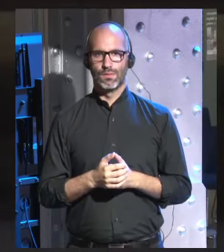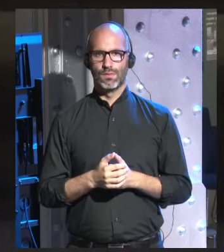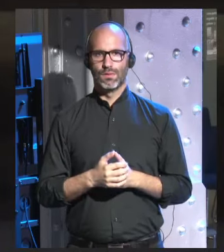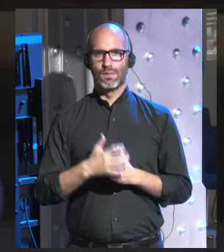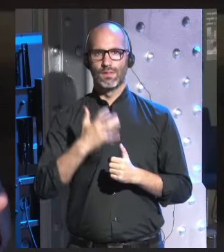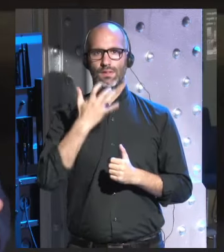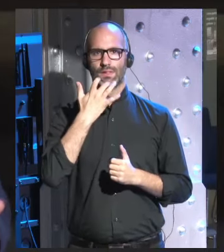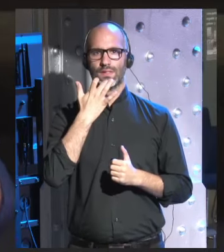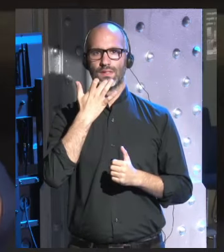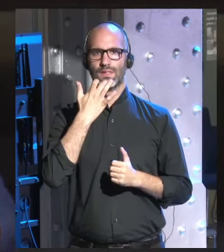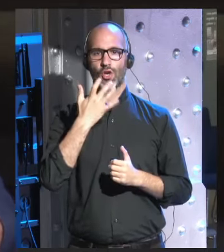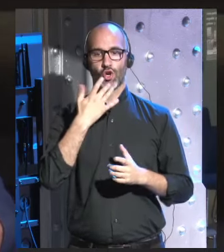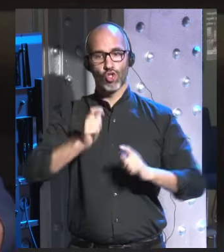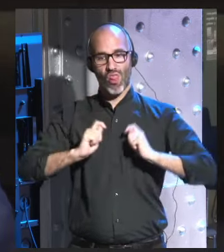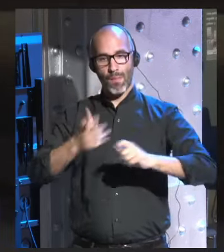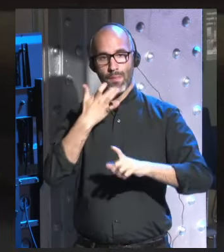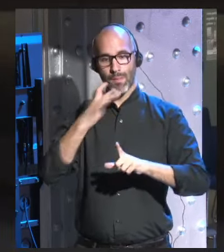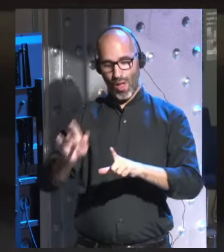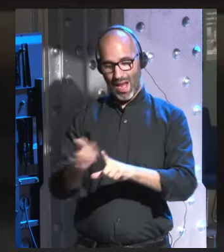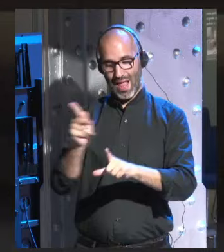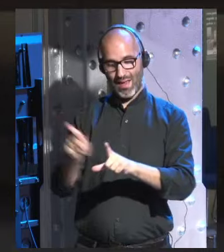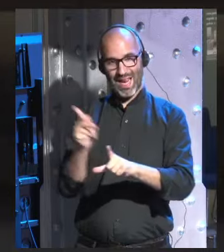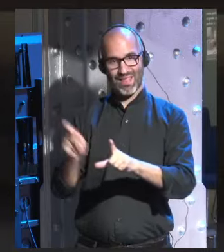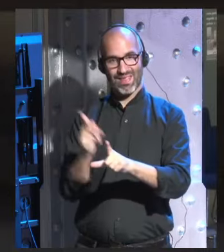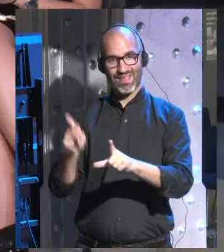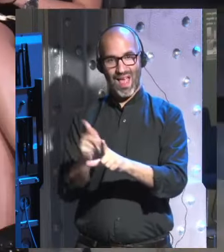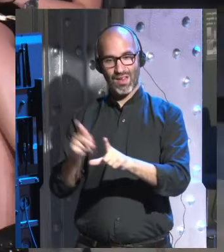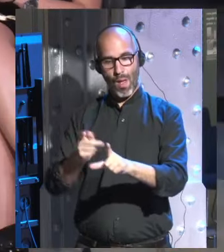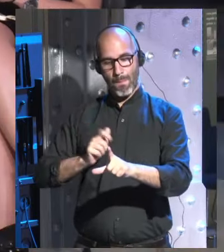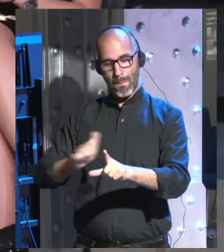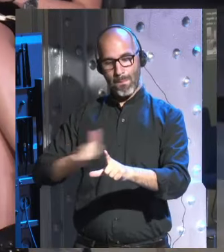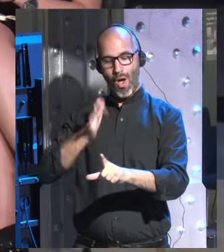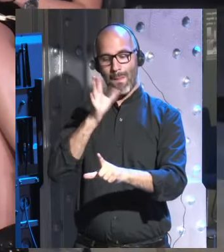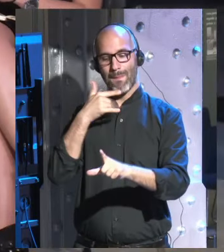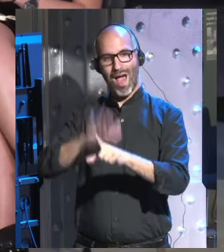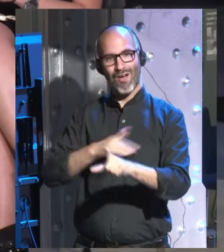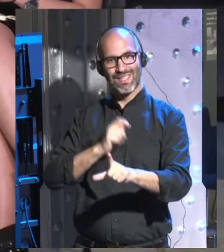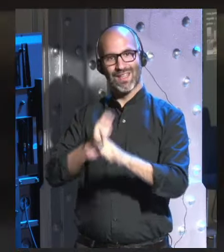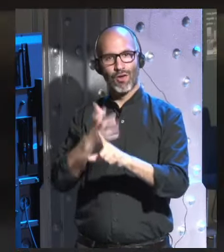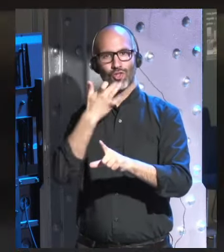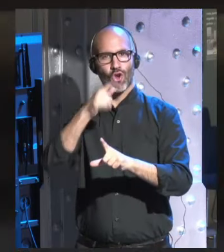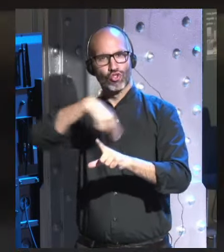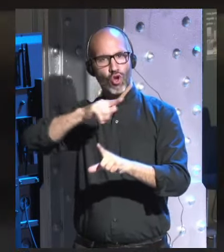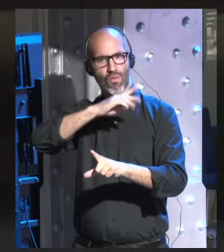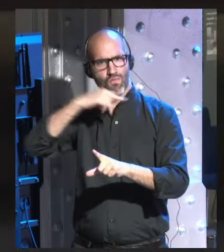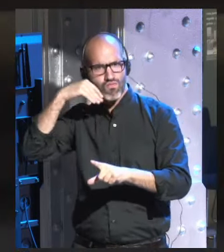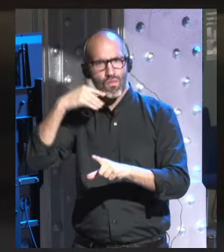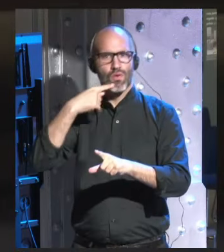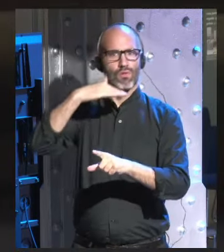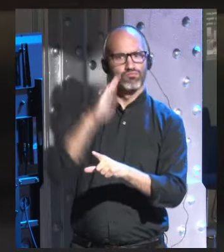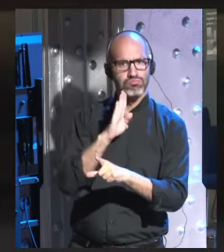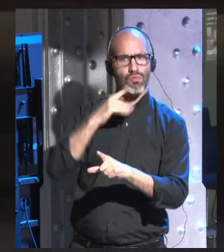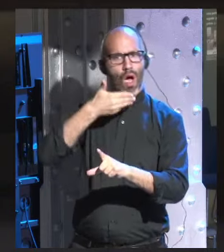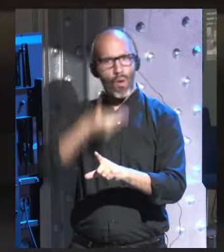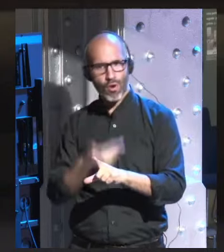damos a kindle esa posibilidad de conectar el libro sabrá el lector electrónico sabrá cuando reímos cuando lloramos cuando estamos enfadados cuando estamos